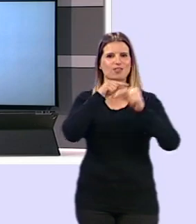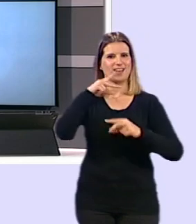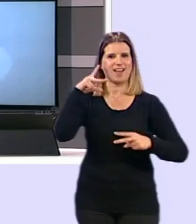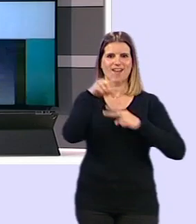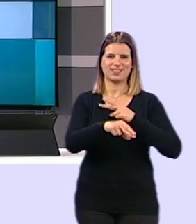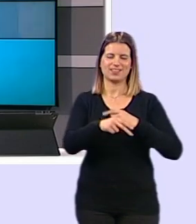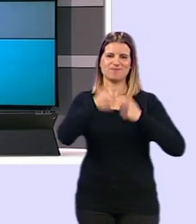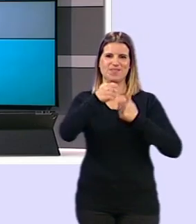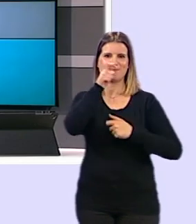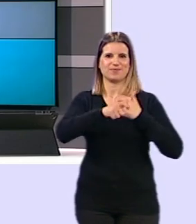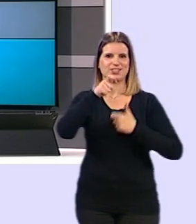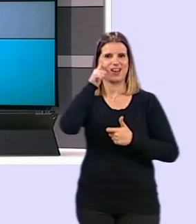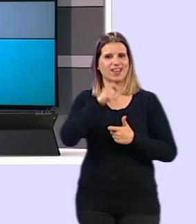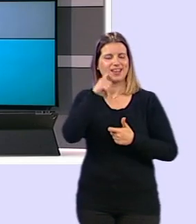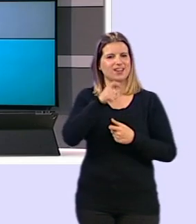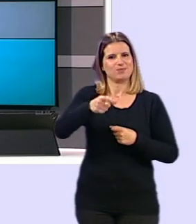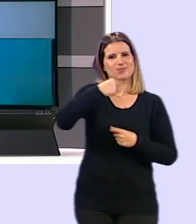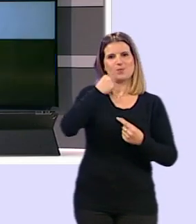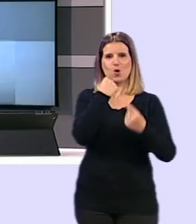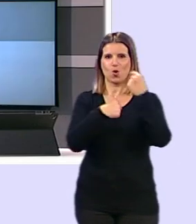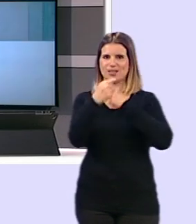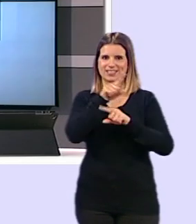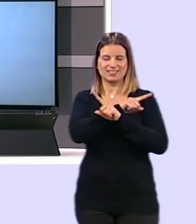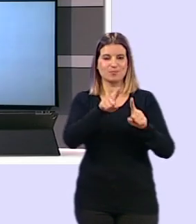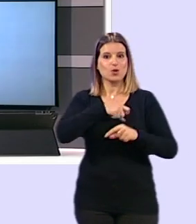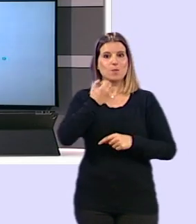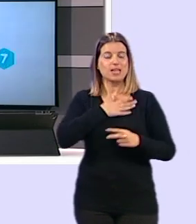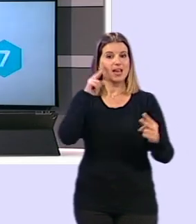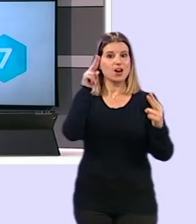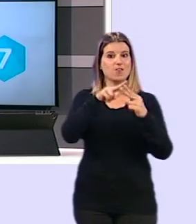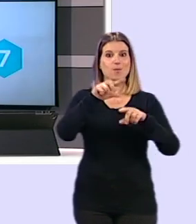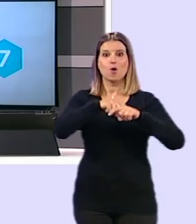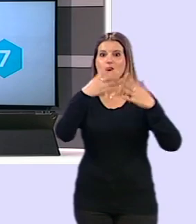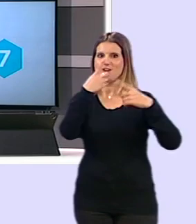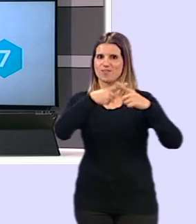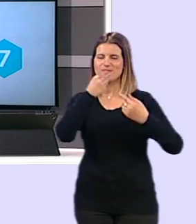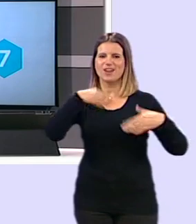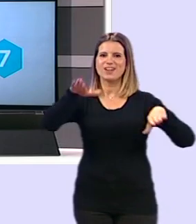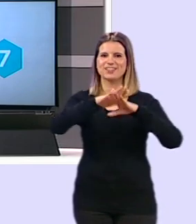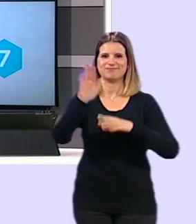más queremos ni contagiarnos nosotros mismos les veo mañana a las 9 y media buena noche